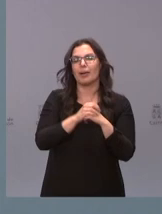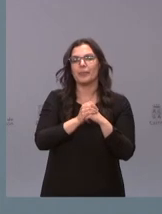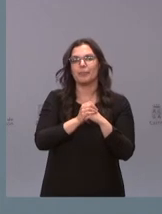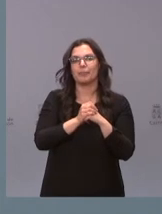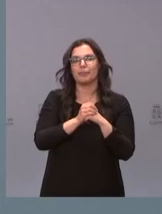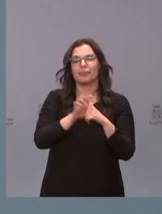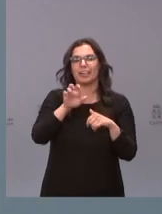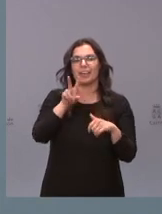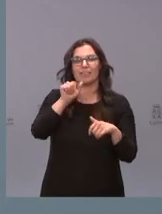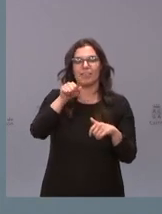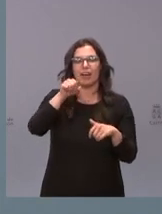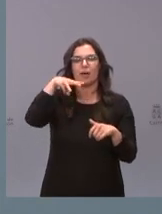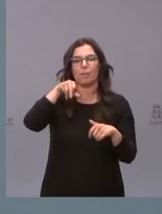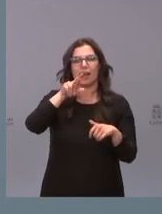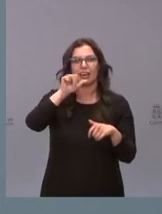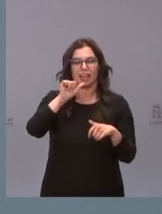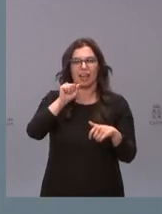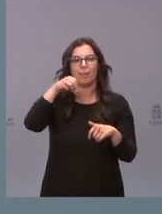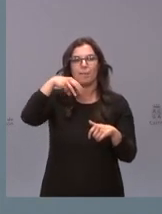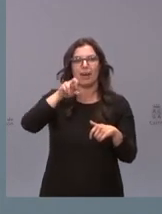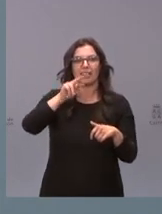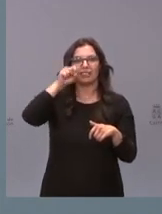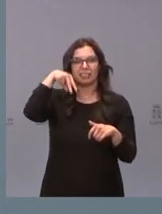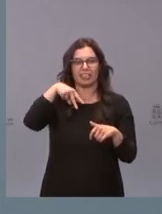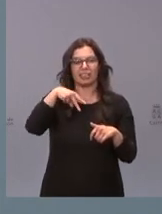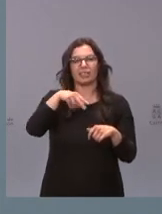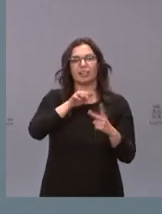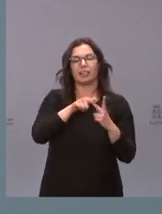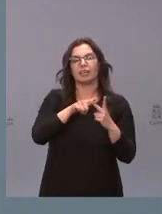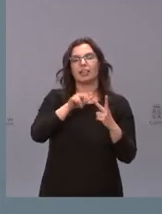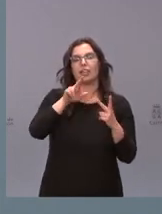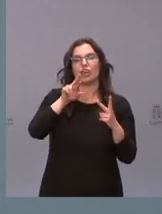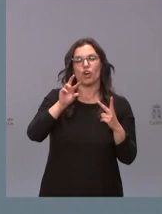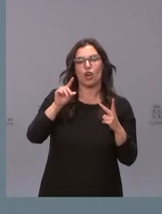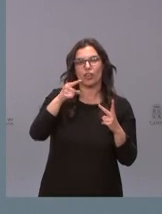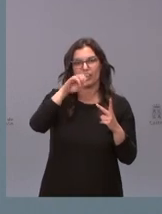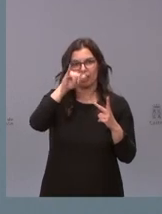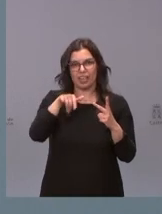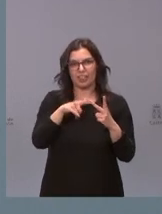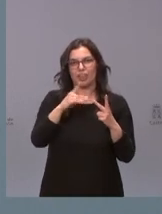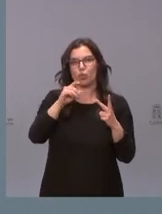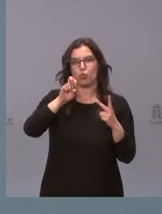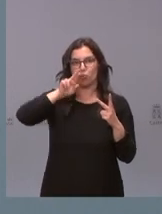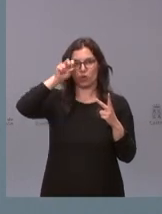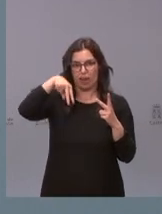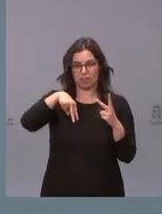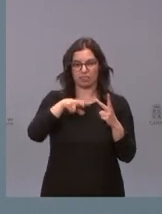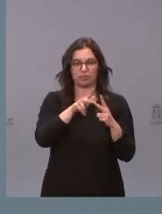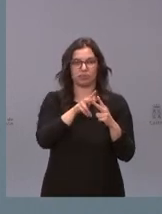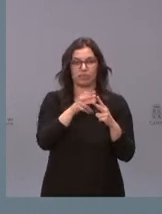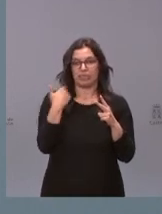Eva María Martín del Valle y con Joaquín Rodríguez Durán es decir debe ser conocido